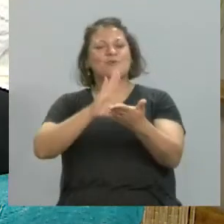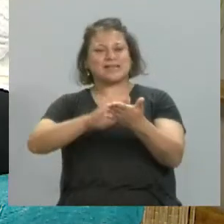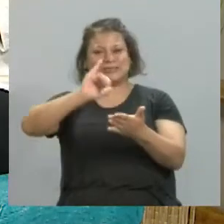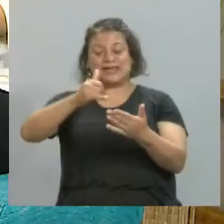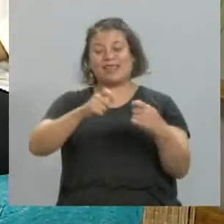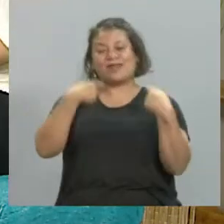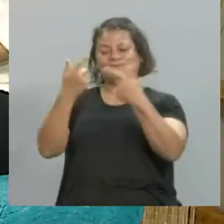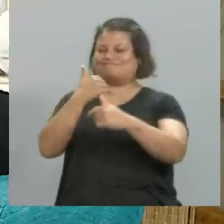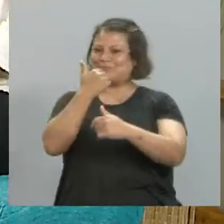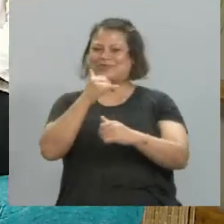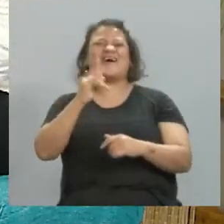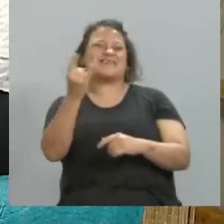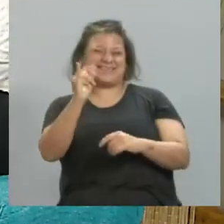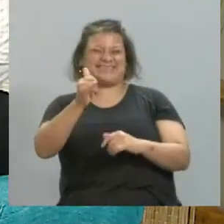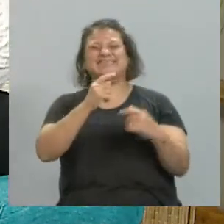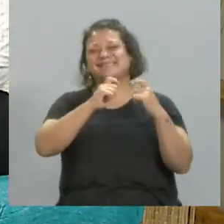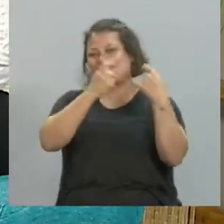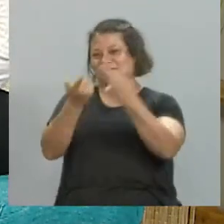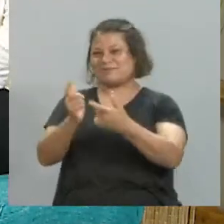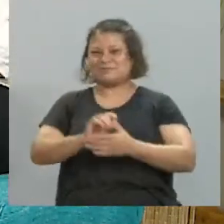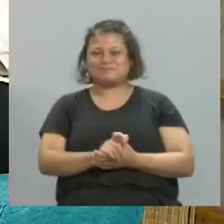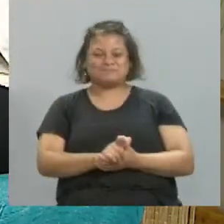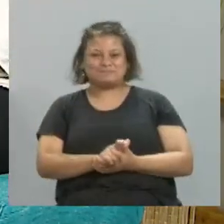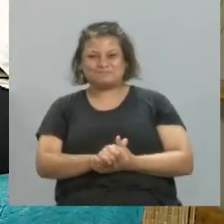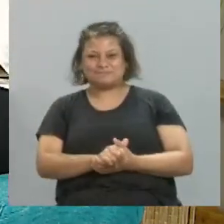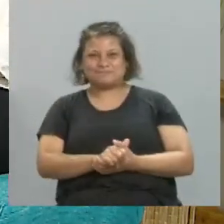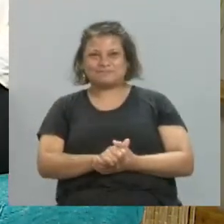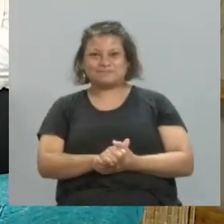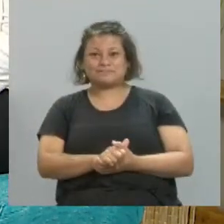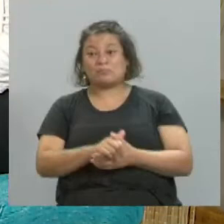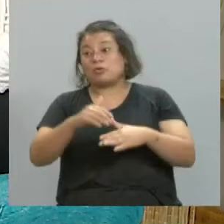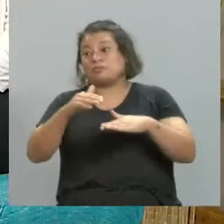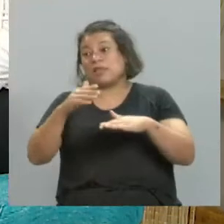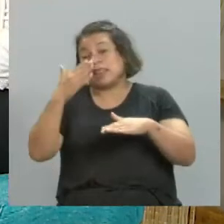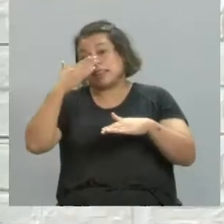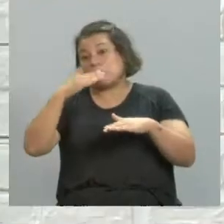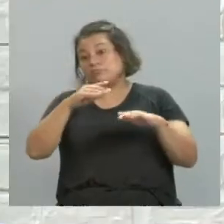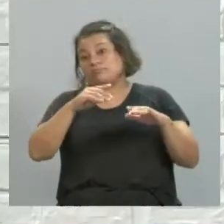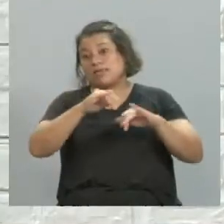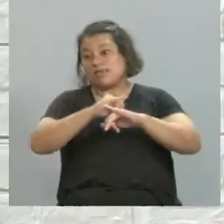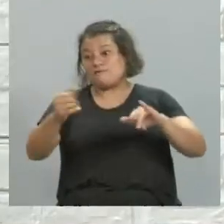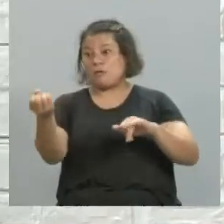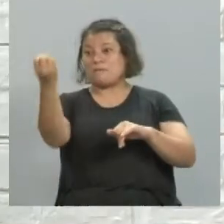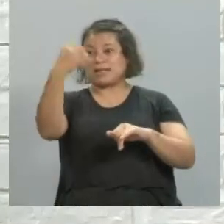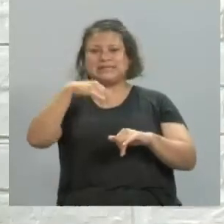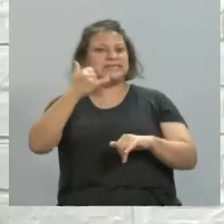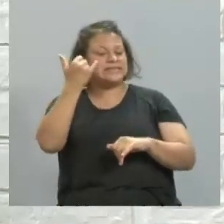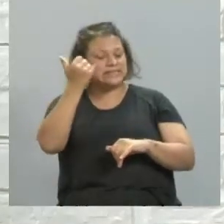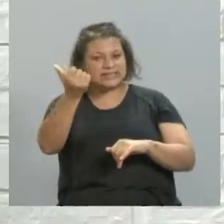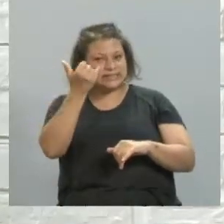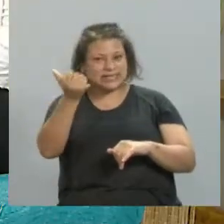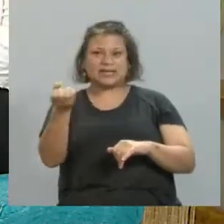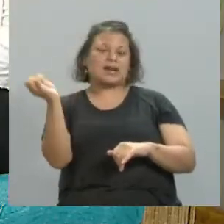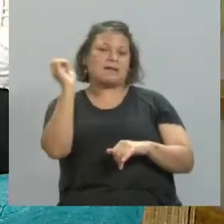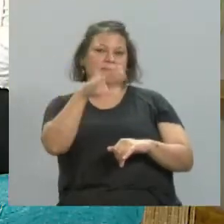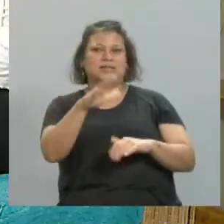te lo devolvemos, no, mentira, se lo vamos a Así que te encargamos el Fledger, lo mandás y nosotros también lo mando ya, lo mando ya